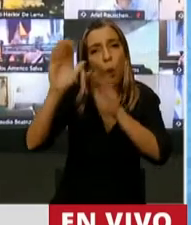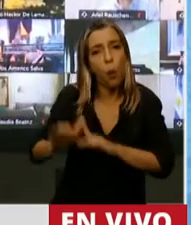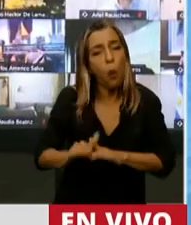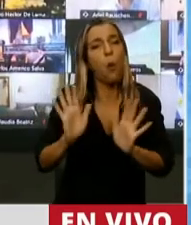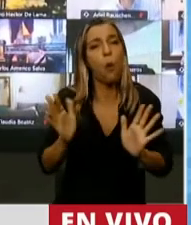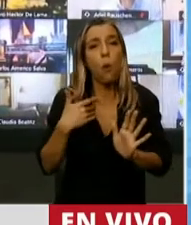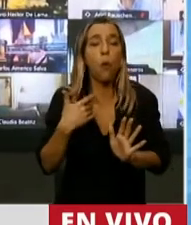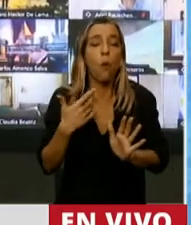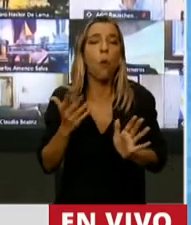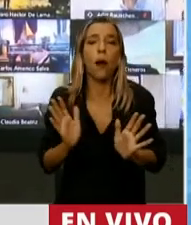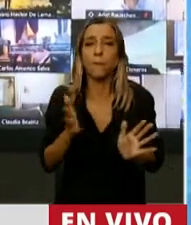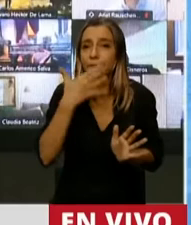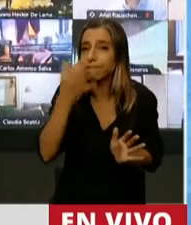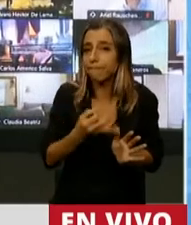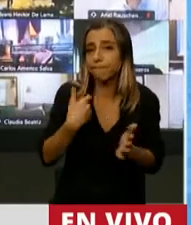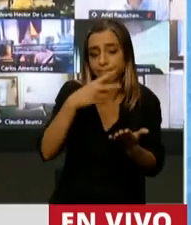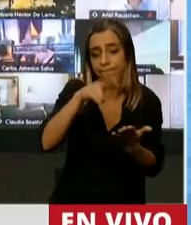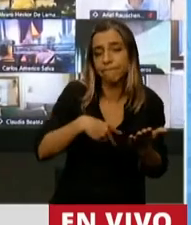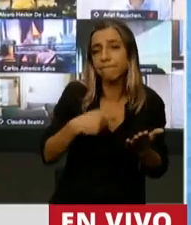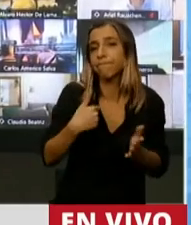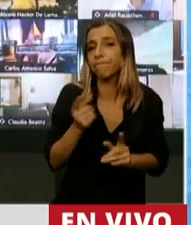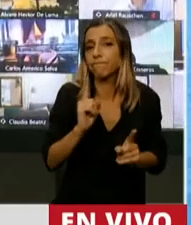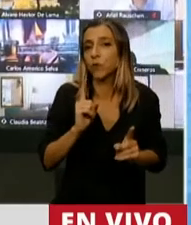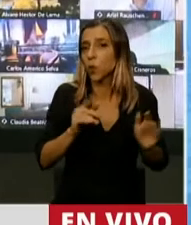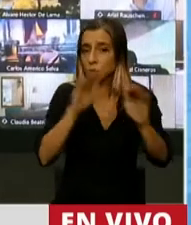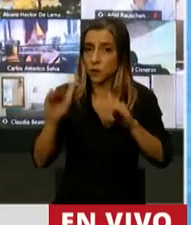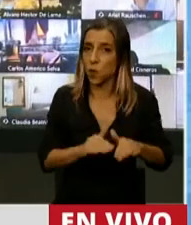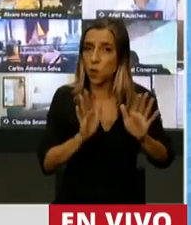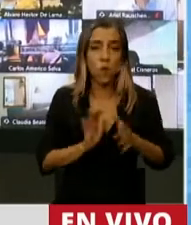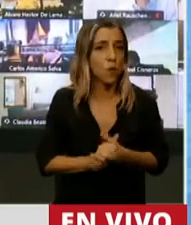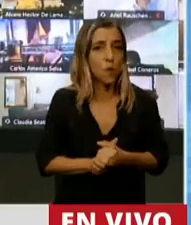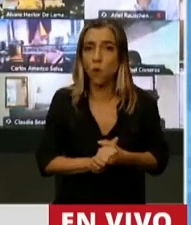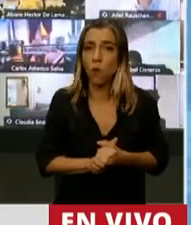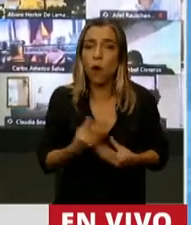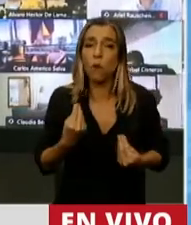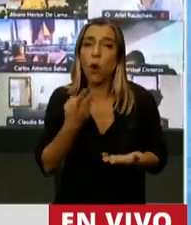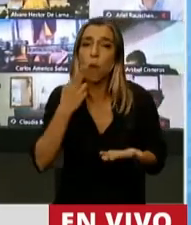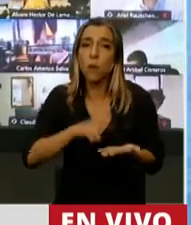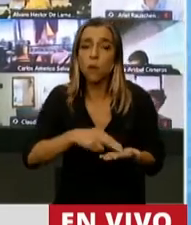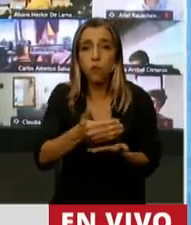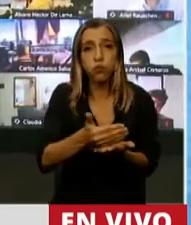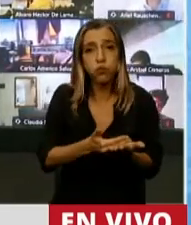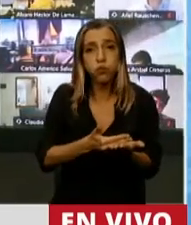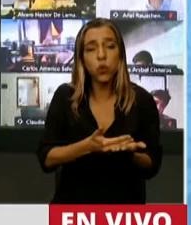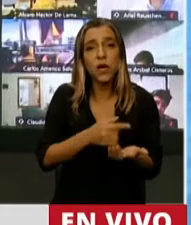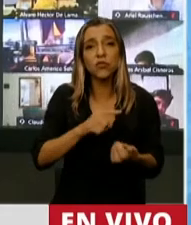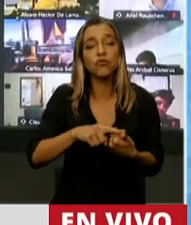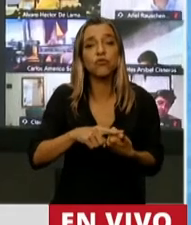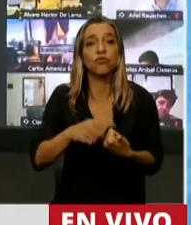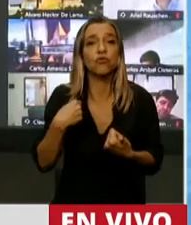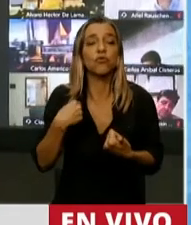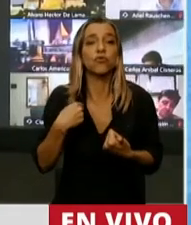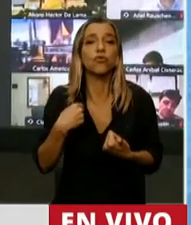por el contrario, pero en realidad yo creo que no es un presupuesto federal. De los impuestos que están en el presupuesto del incremental